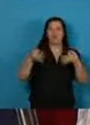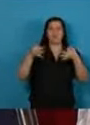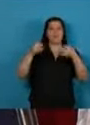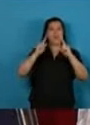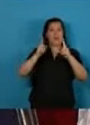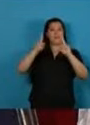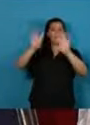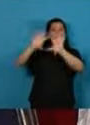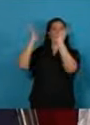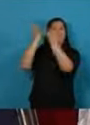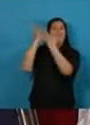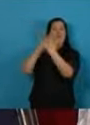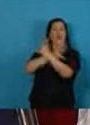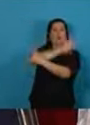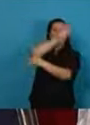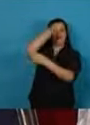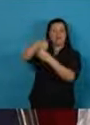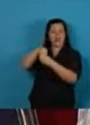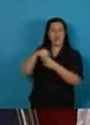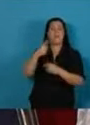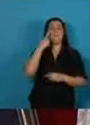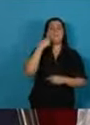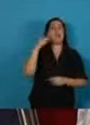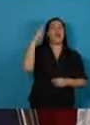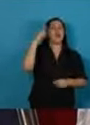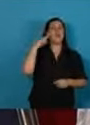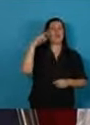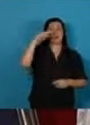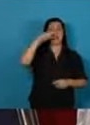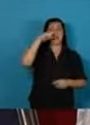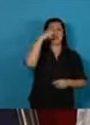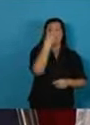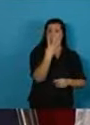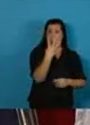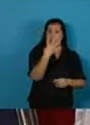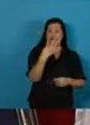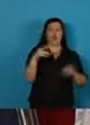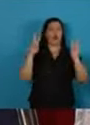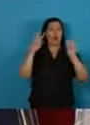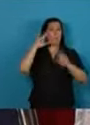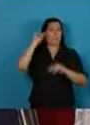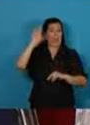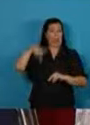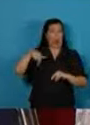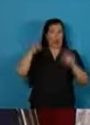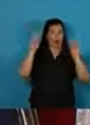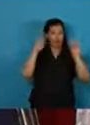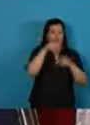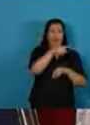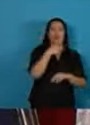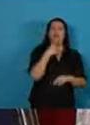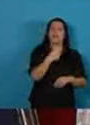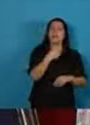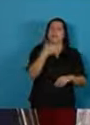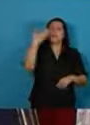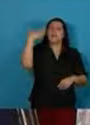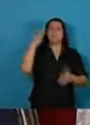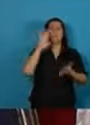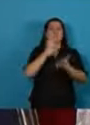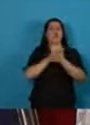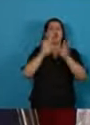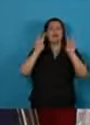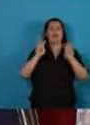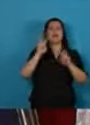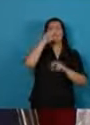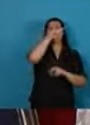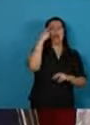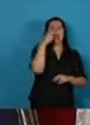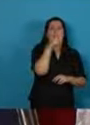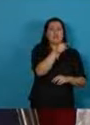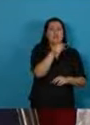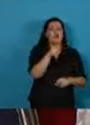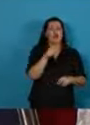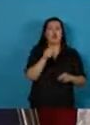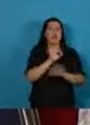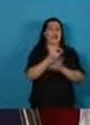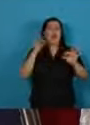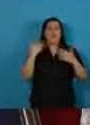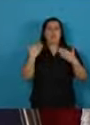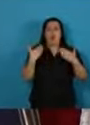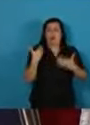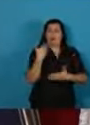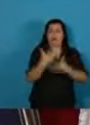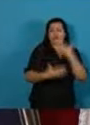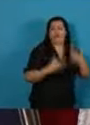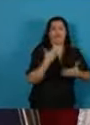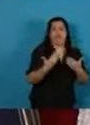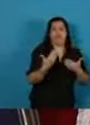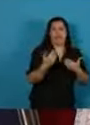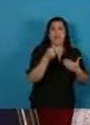En 1974, el general Perón señalaba que a niveles nacionales nadie puede realizarse en